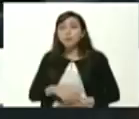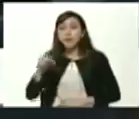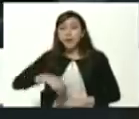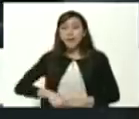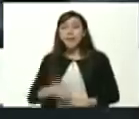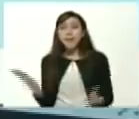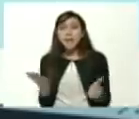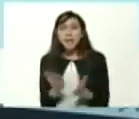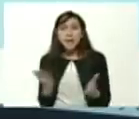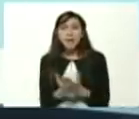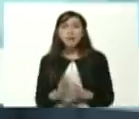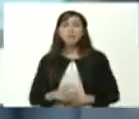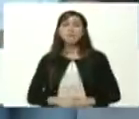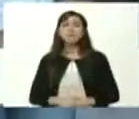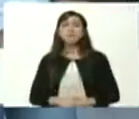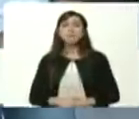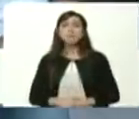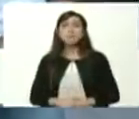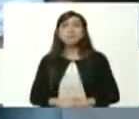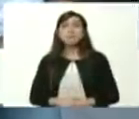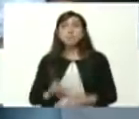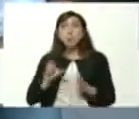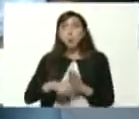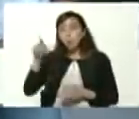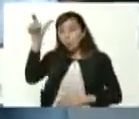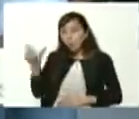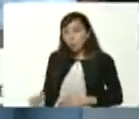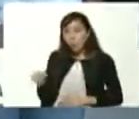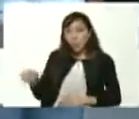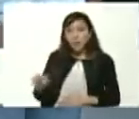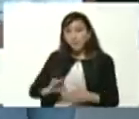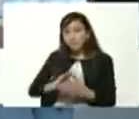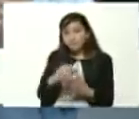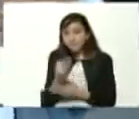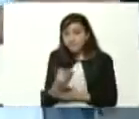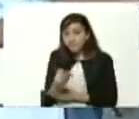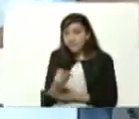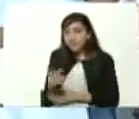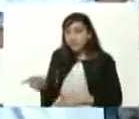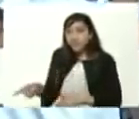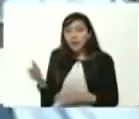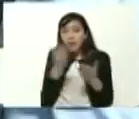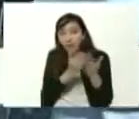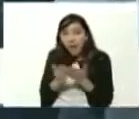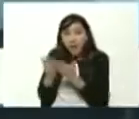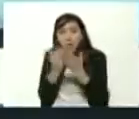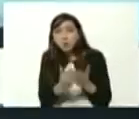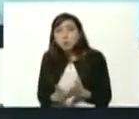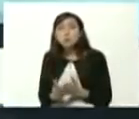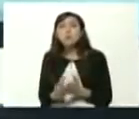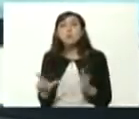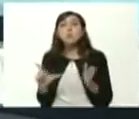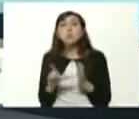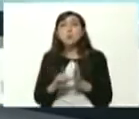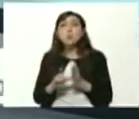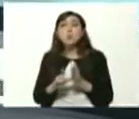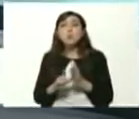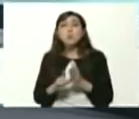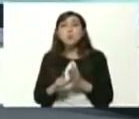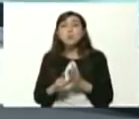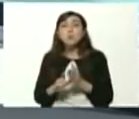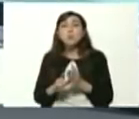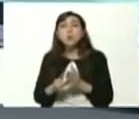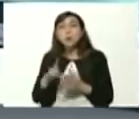en la que luego un miembro de la Federación Venezolana de Estudiantes de Educación Media y la Federación